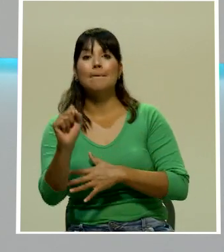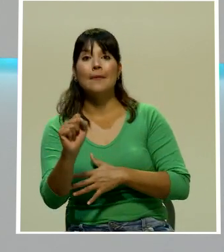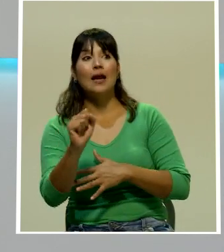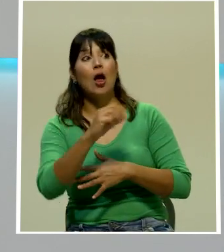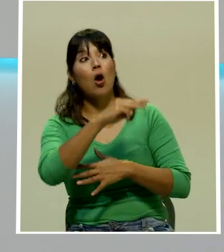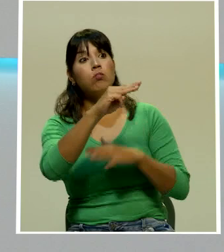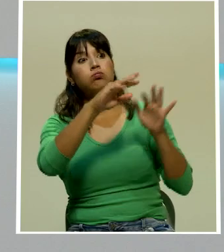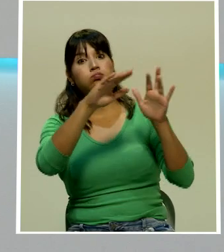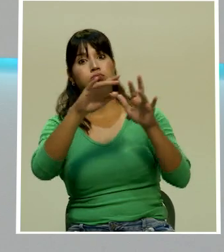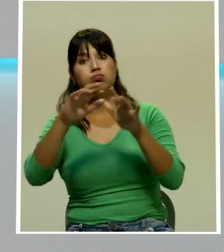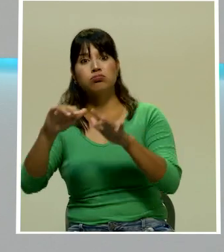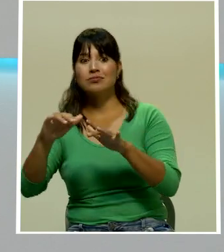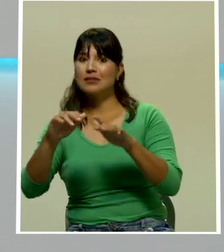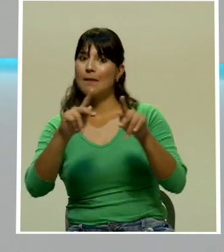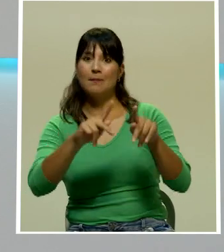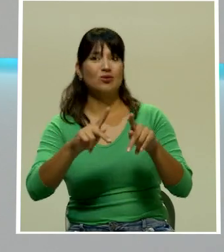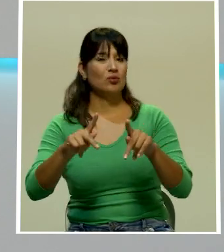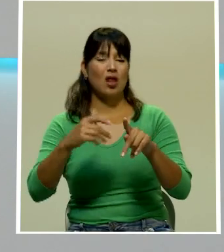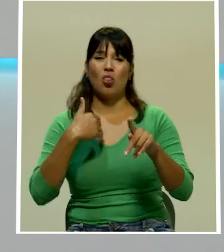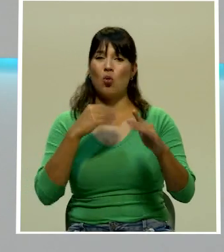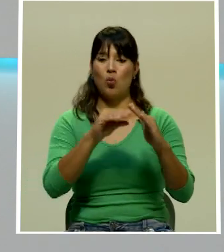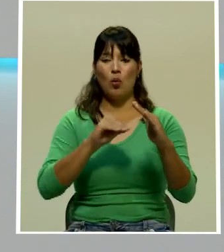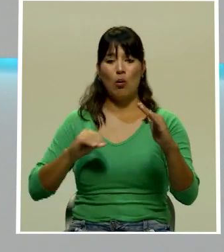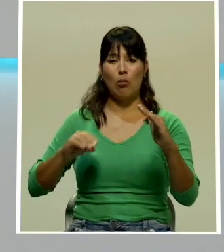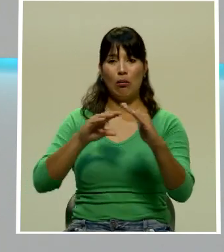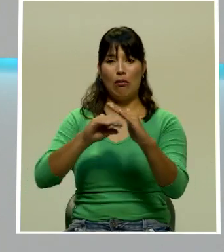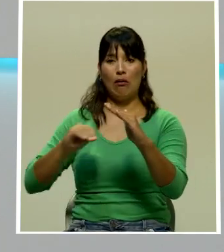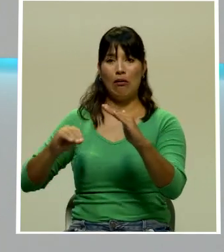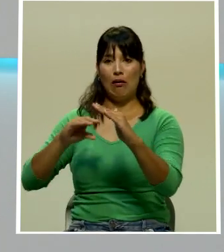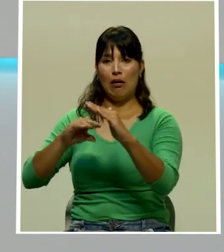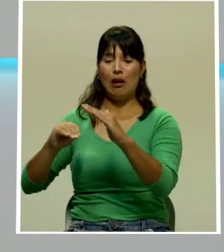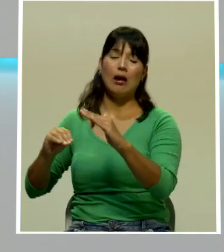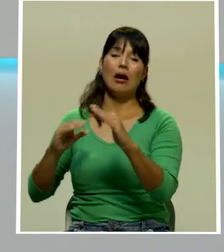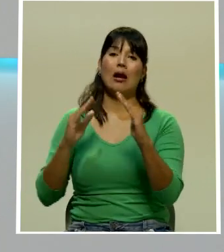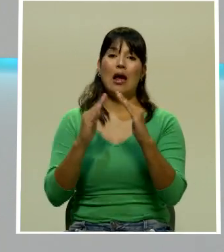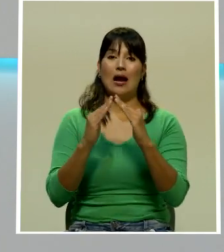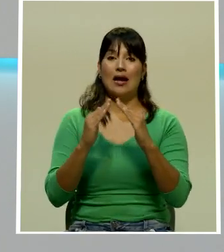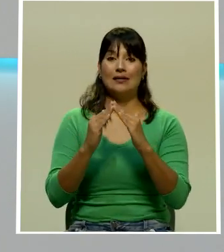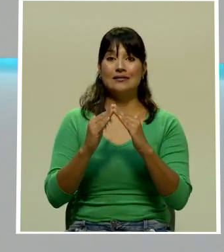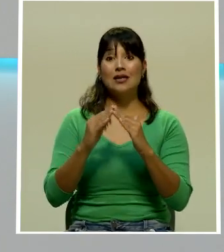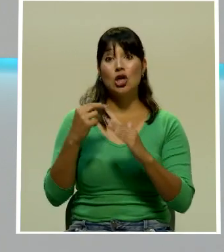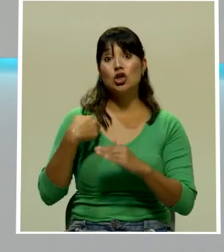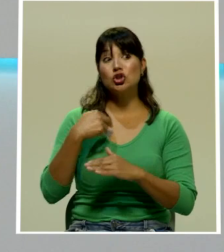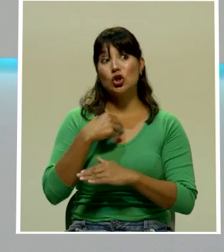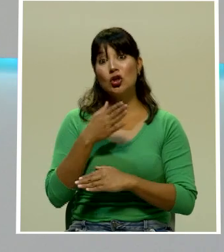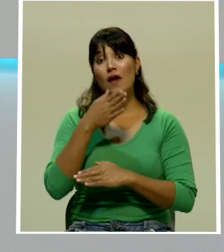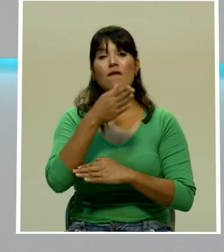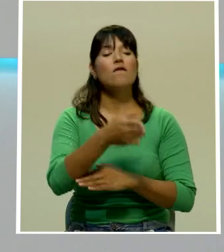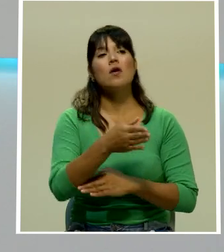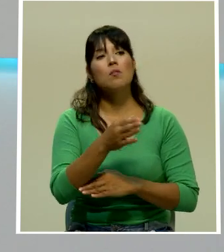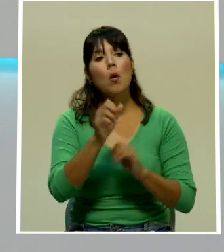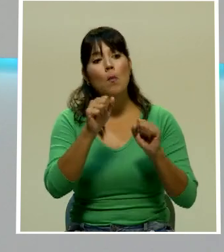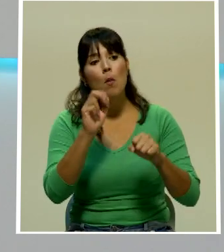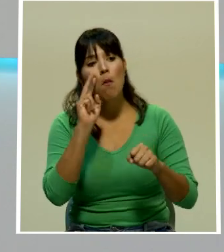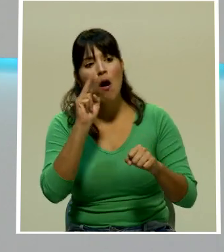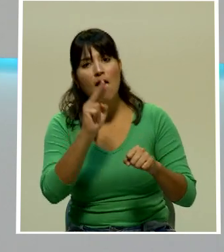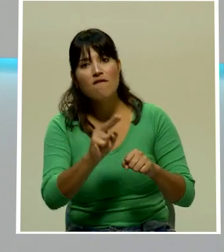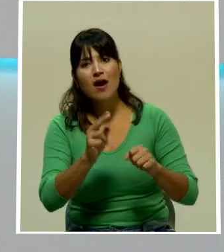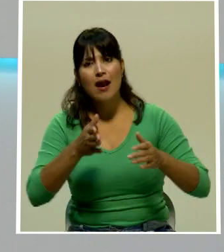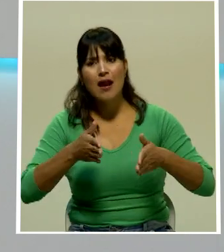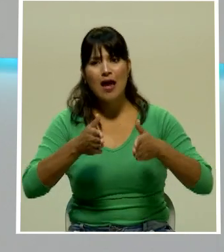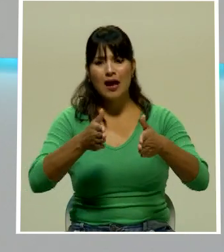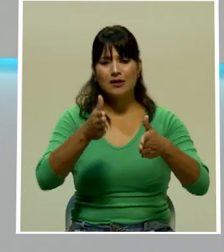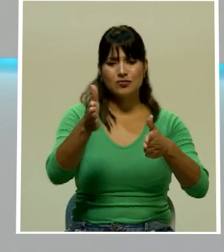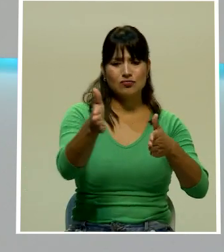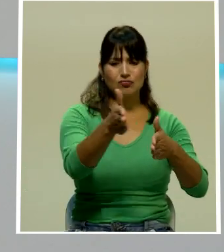visitó esta tarde la zona y pudo documentar la presencia de una enorme grieta en la calle y el